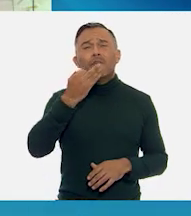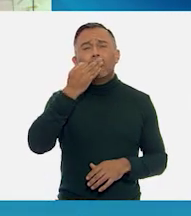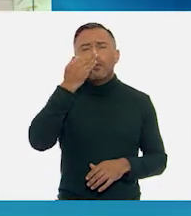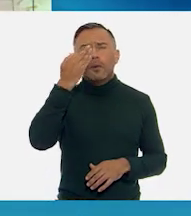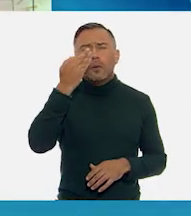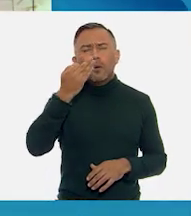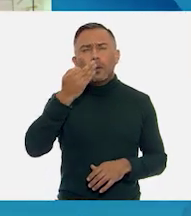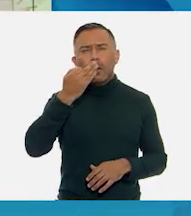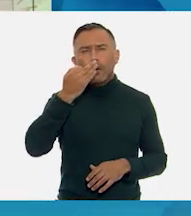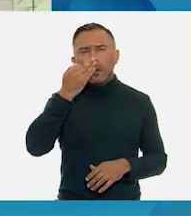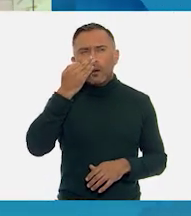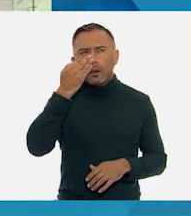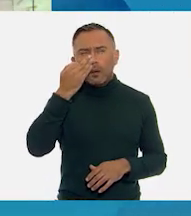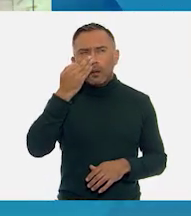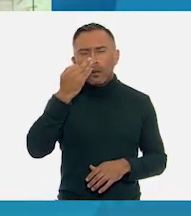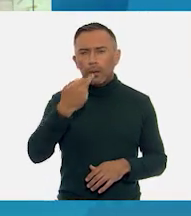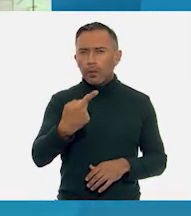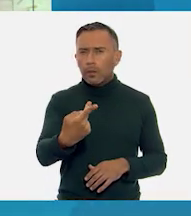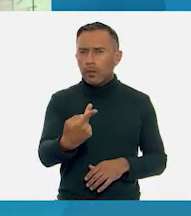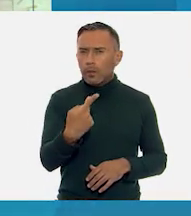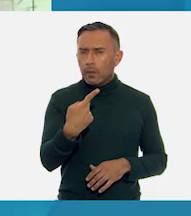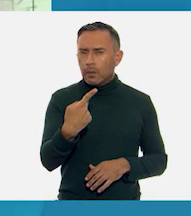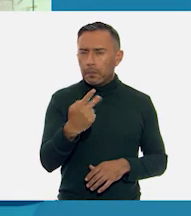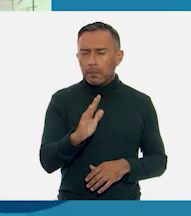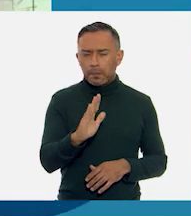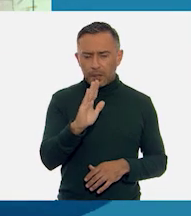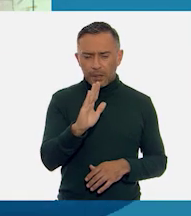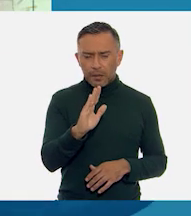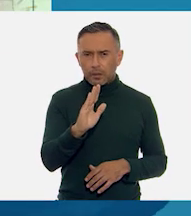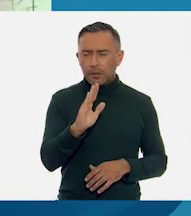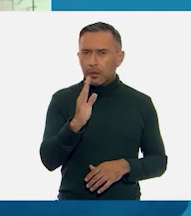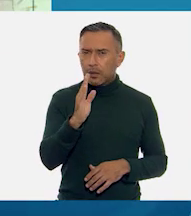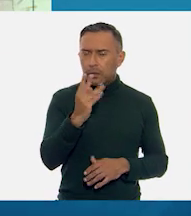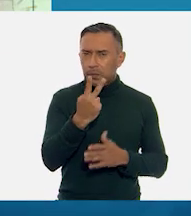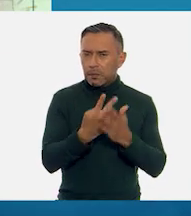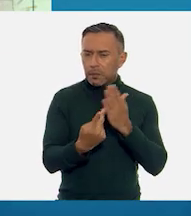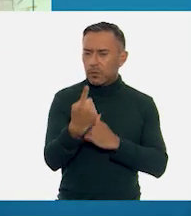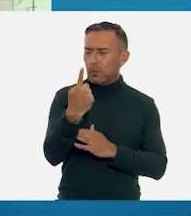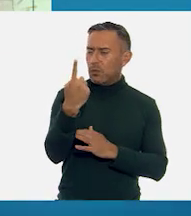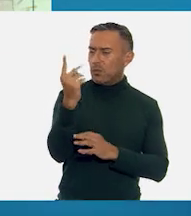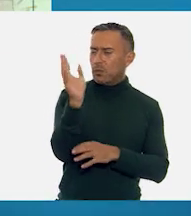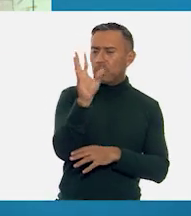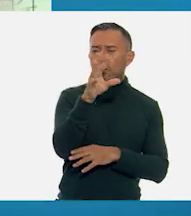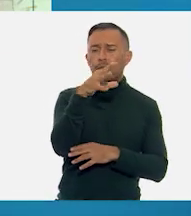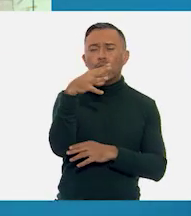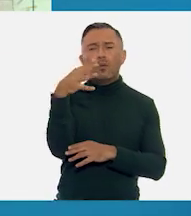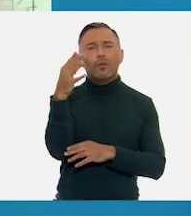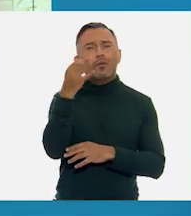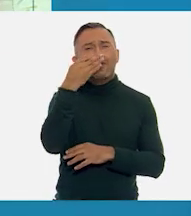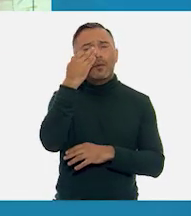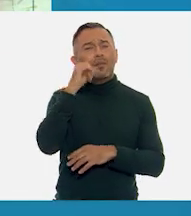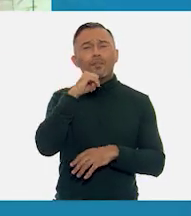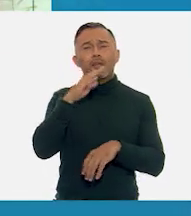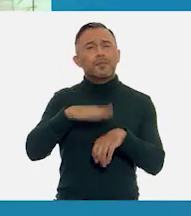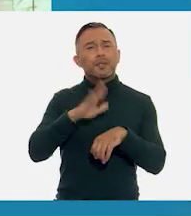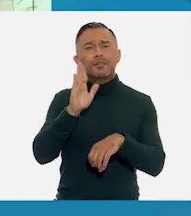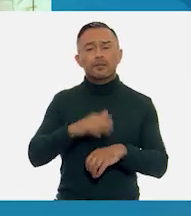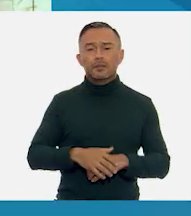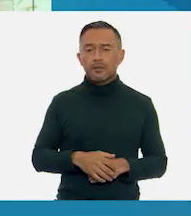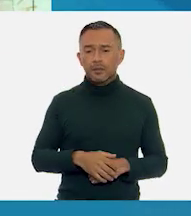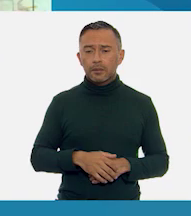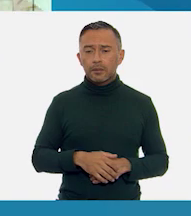como una flor y nada más. El mismo